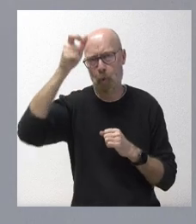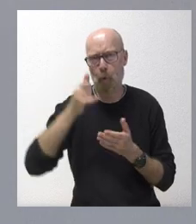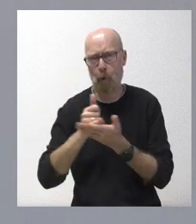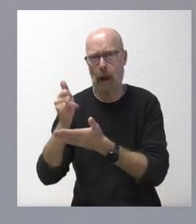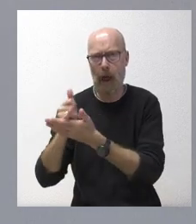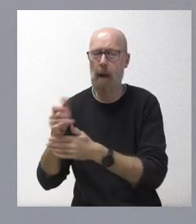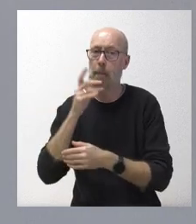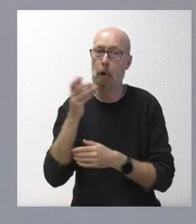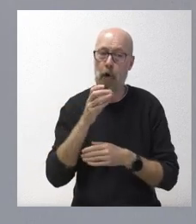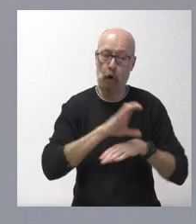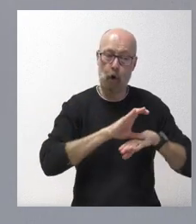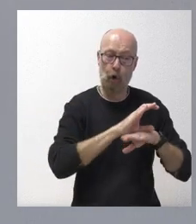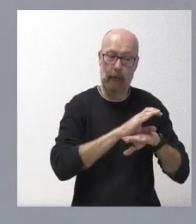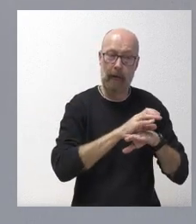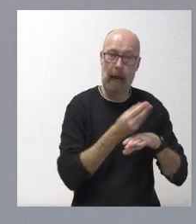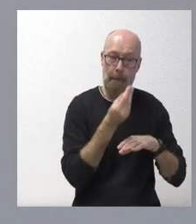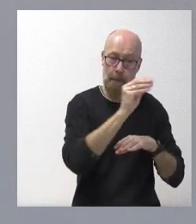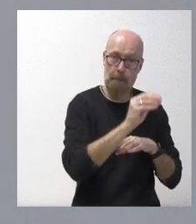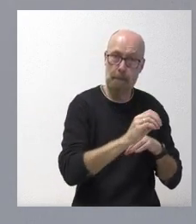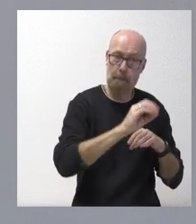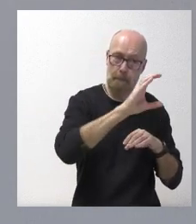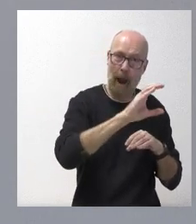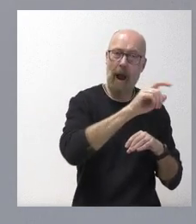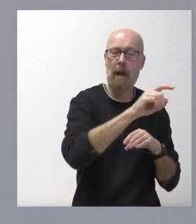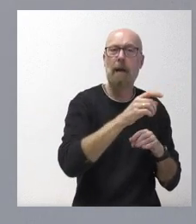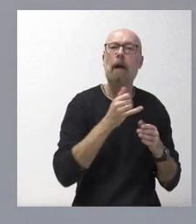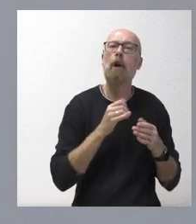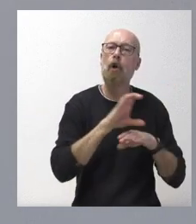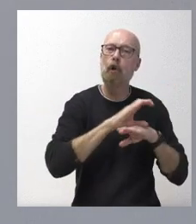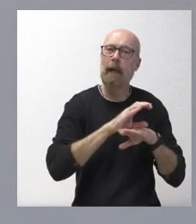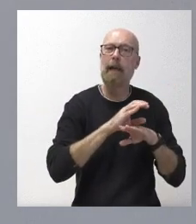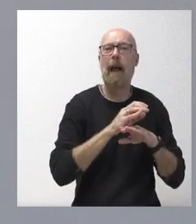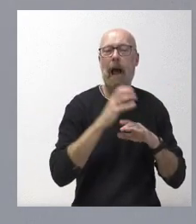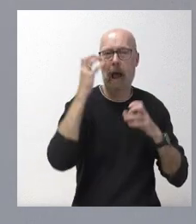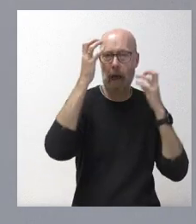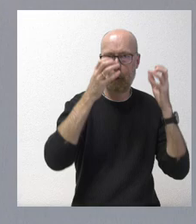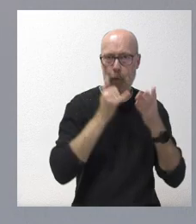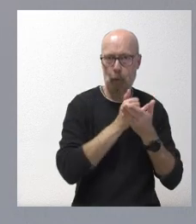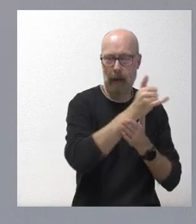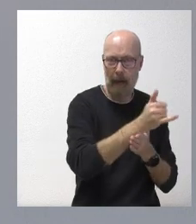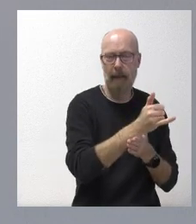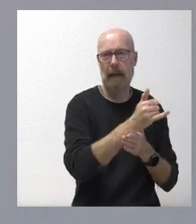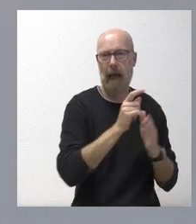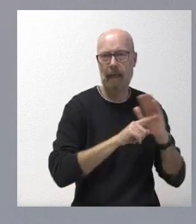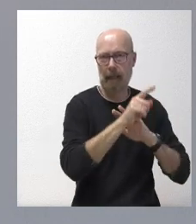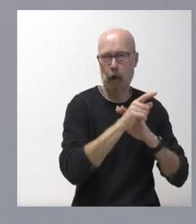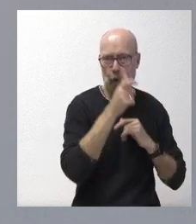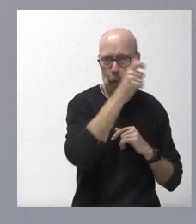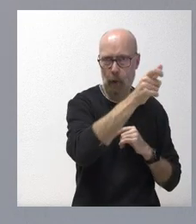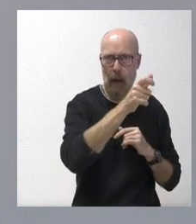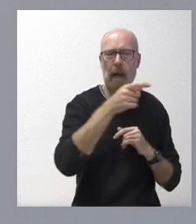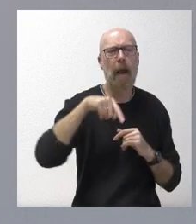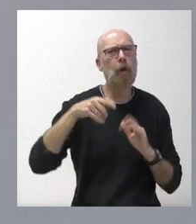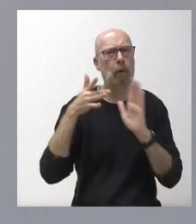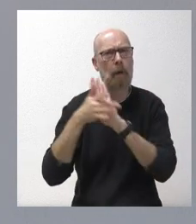que más crece es la Consejería de Agricultura, Ganadería y Desarrollo Rural. Yo he tenido la ocasión de explicar esto a los grupos políticos. Los